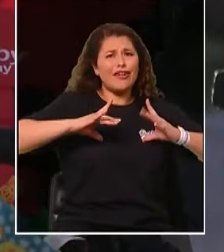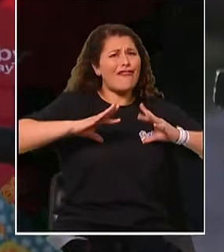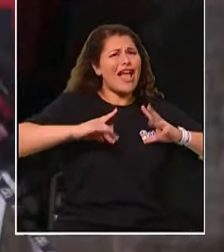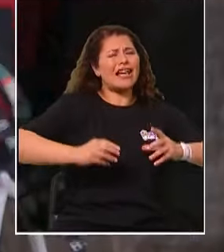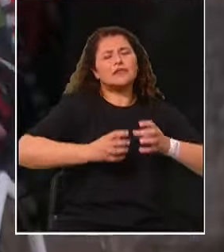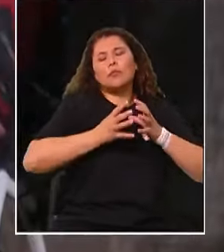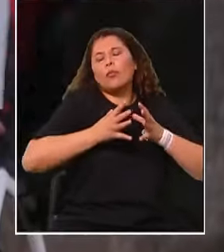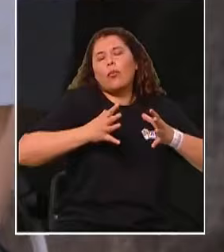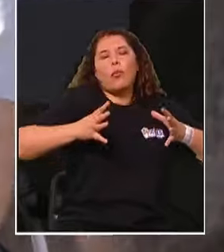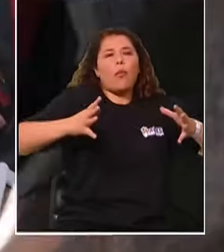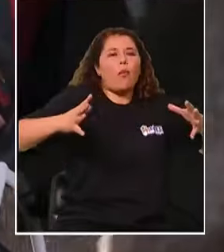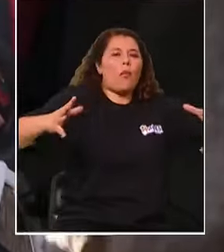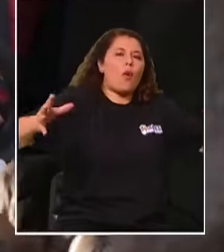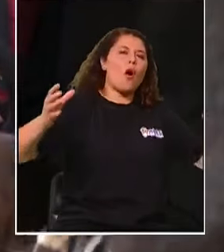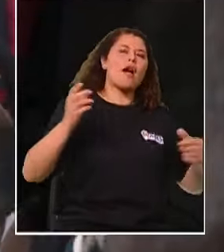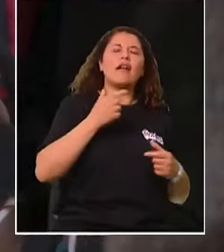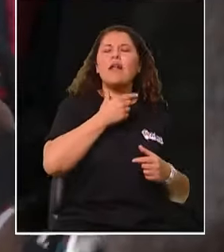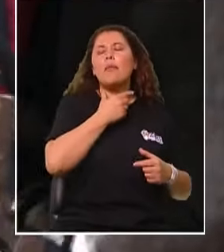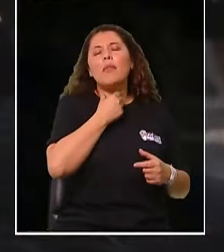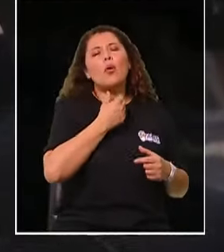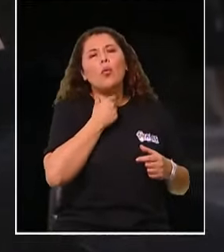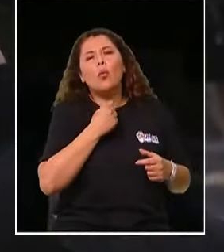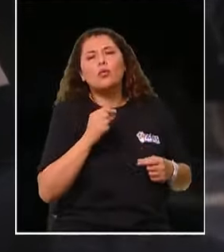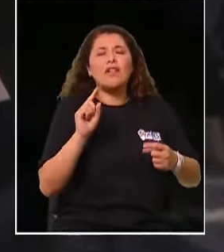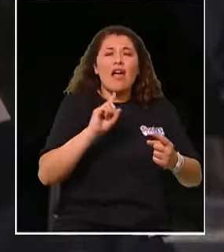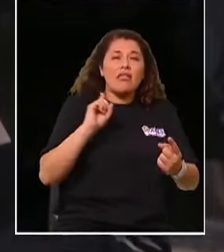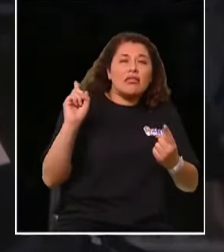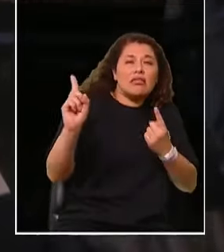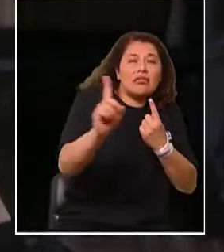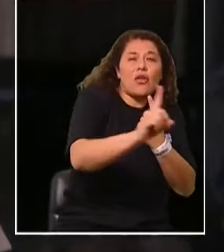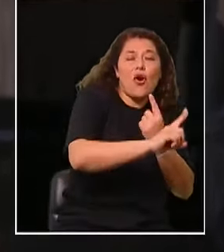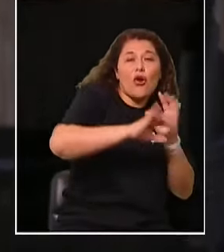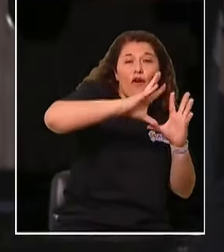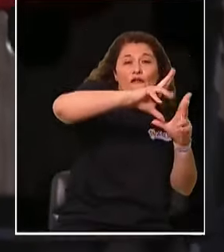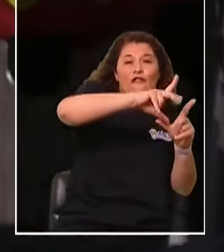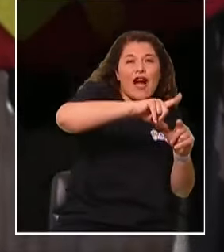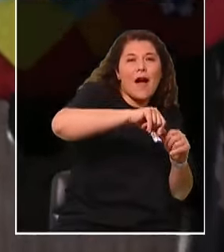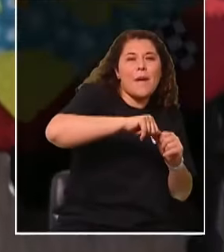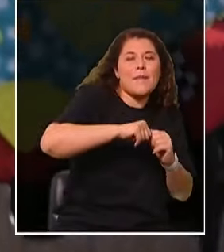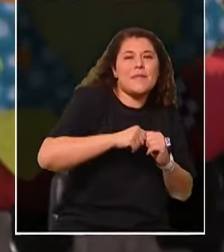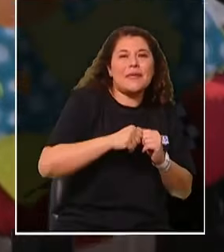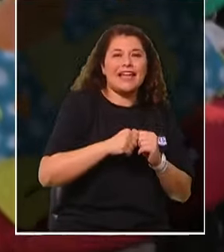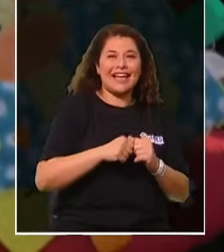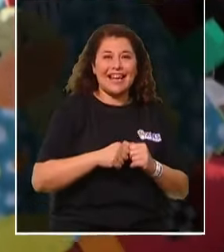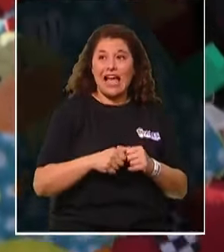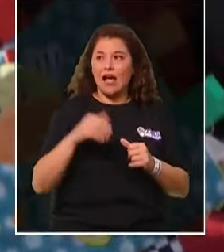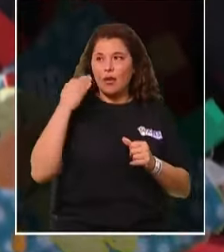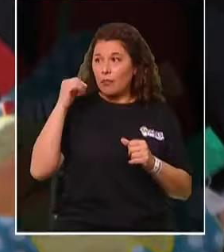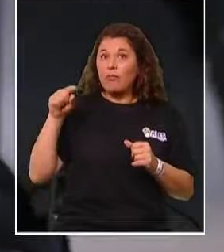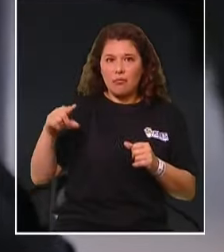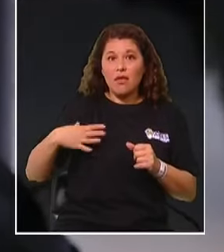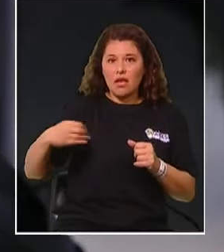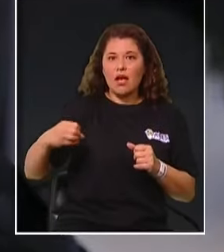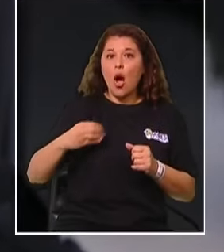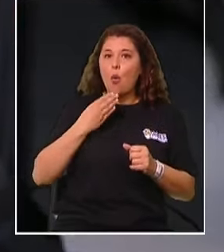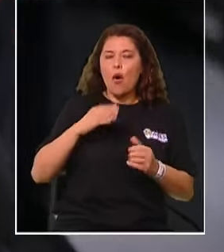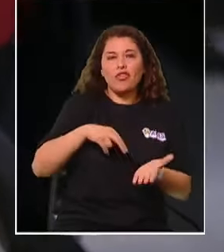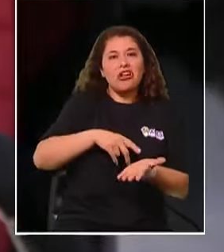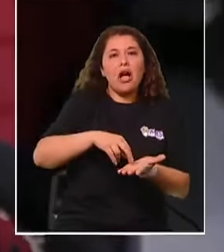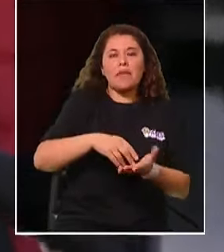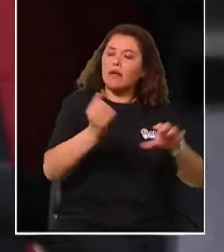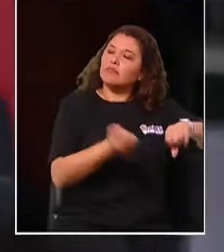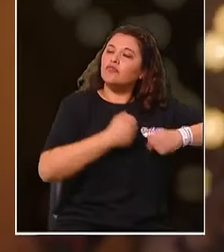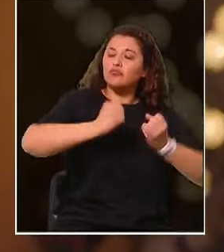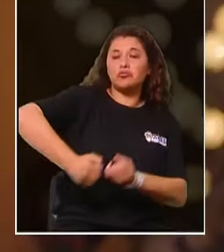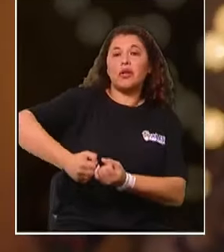encanta mi entorno, me encanta mi familia. La nana, cuando camine, lo primero que hace va a ser esquiar. No me acuerdo con mi hijo y dice, ¿y si no camina? Bueno,